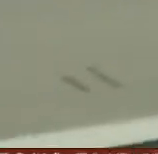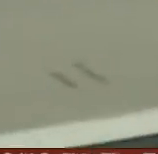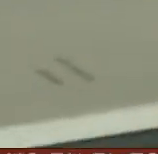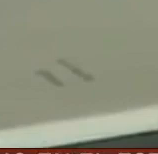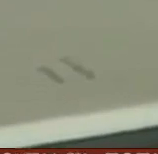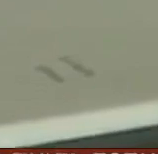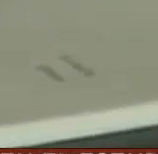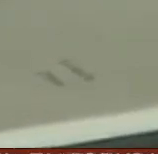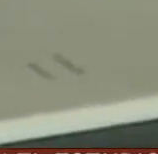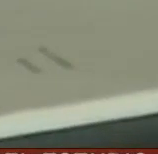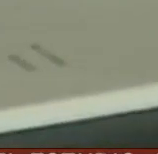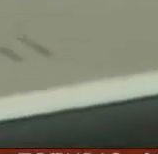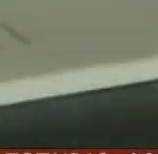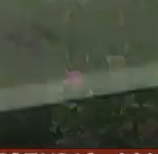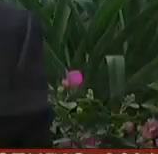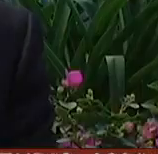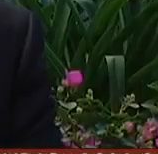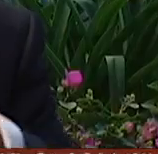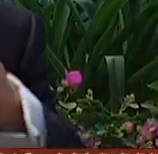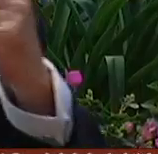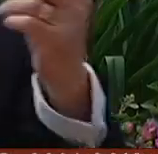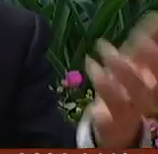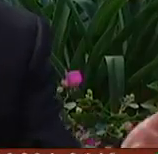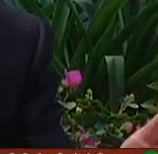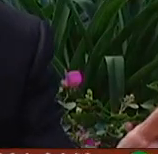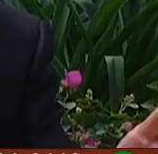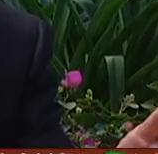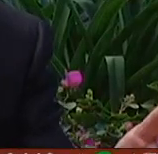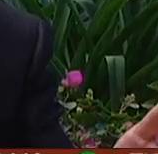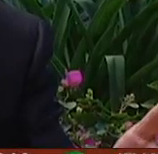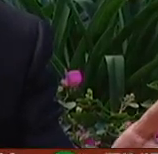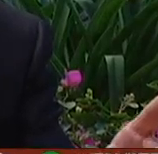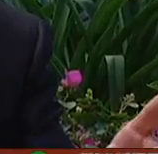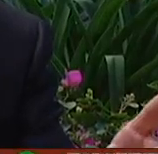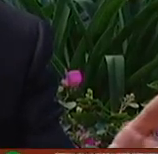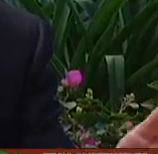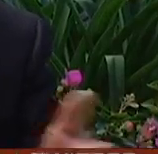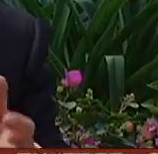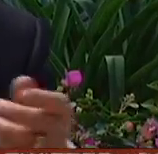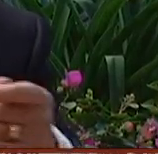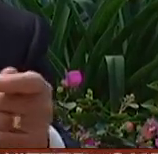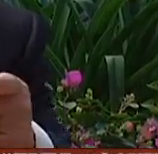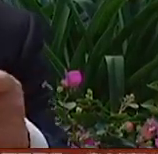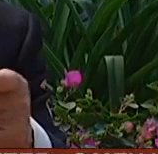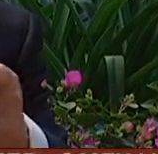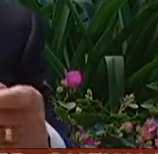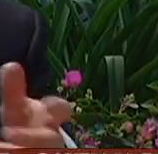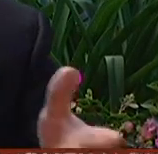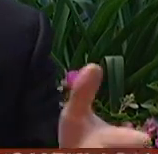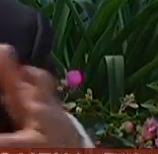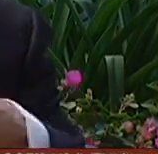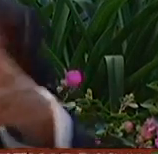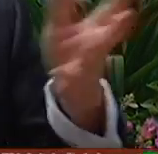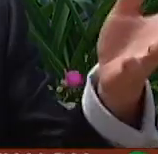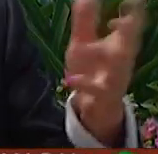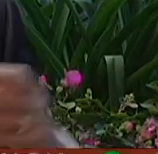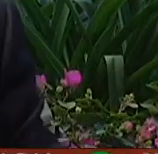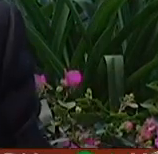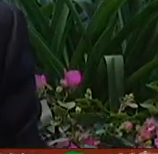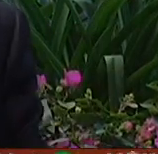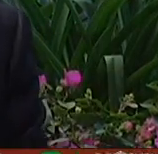la cita adecuada no caer en una tontería sino citar adecuadamente